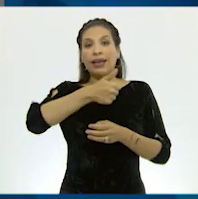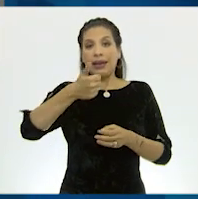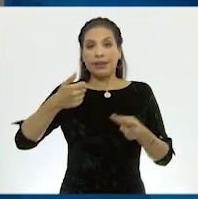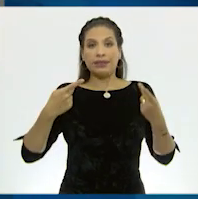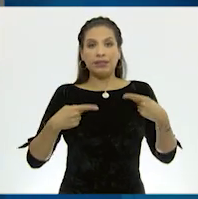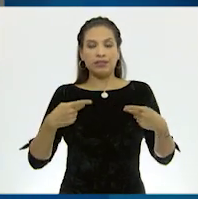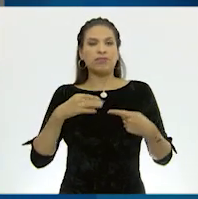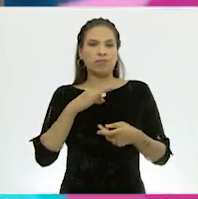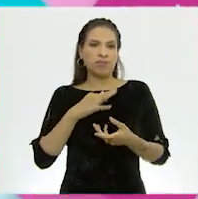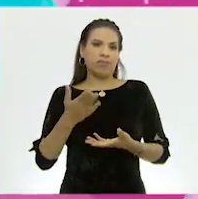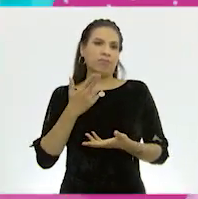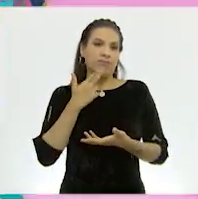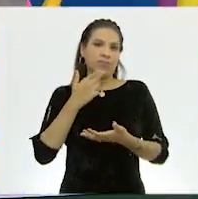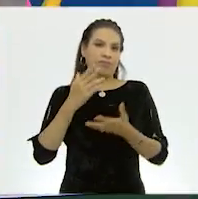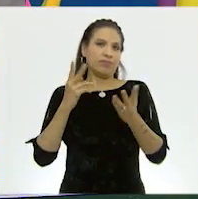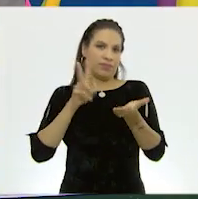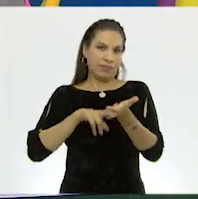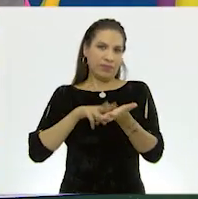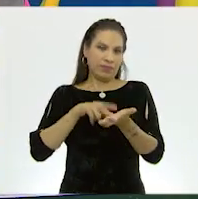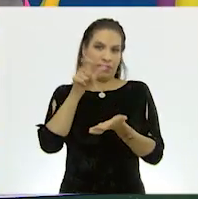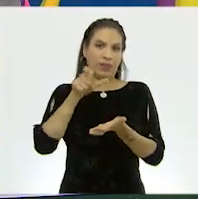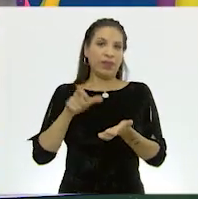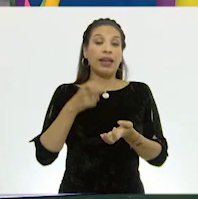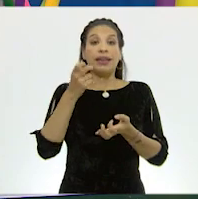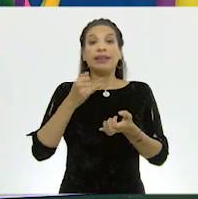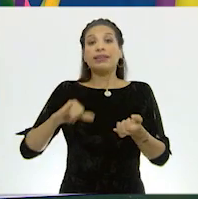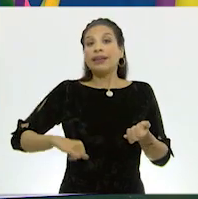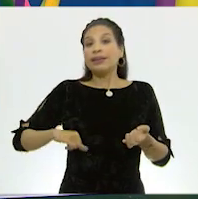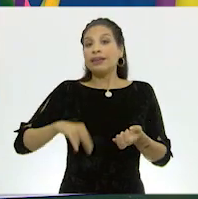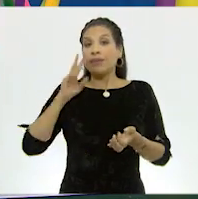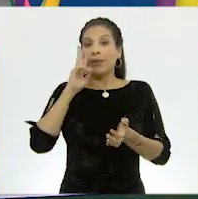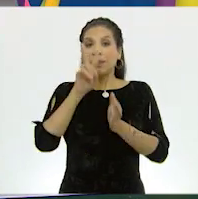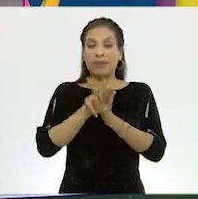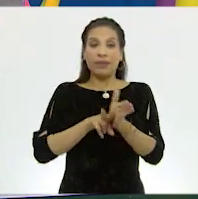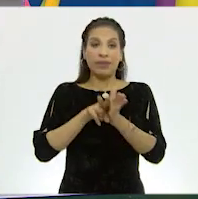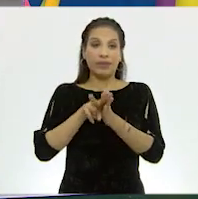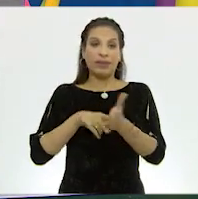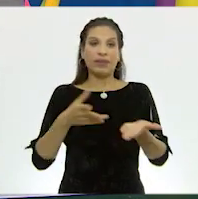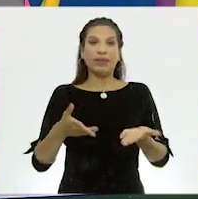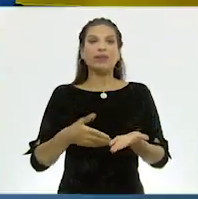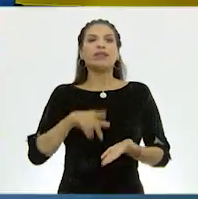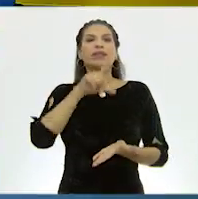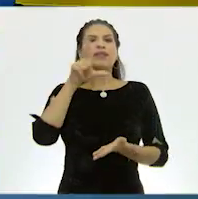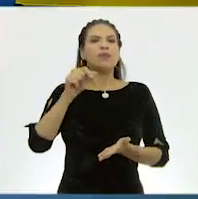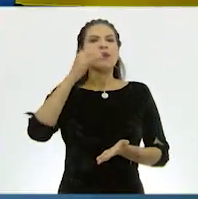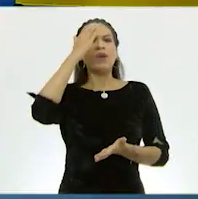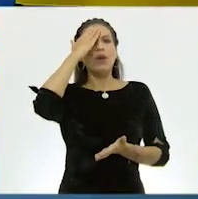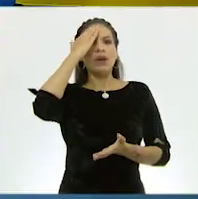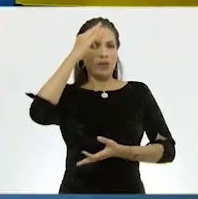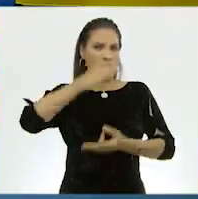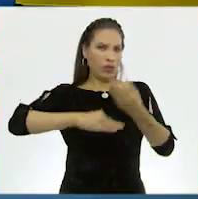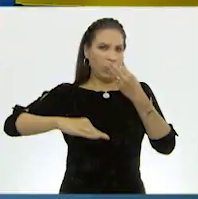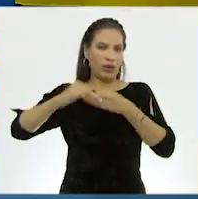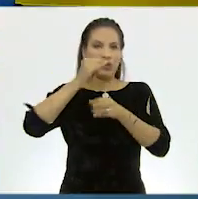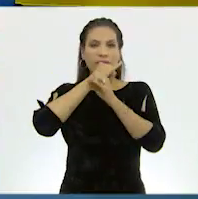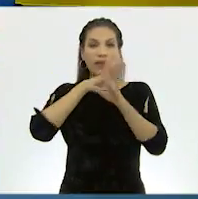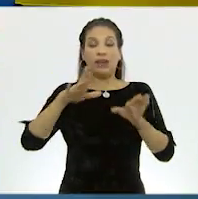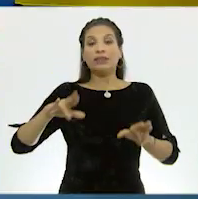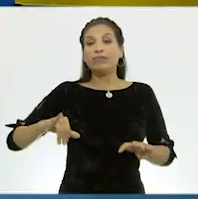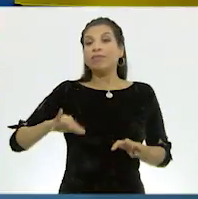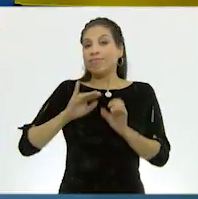nosotros contamos. ¡Qué interesante video, profesor! Así es. Y después de conocer todos estos datos